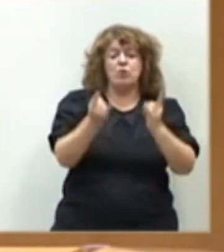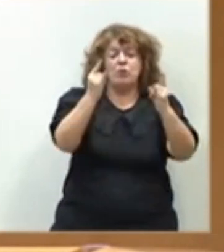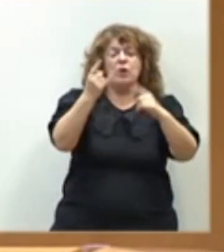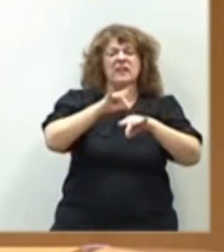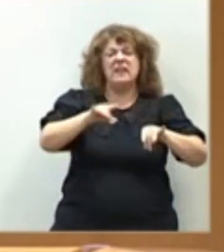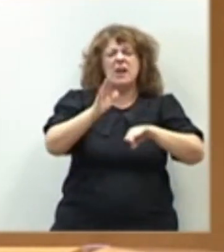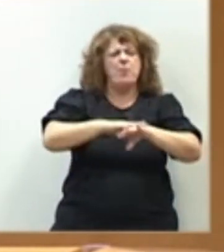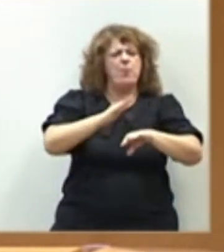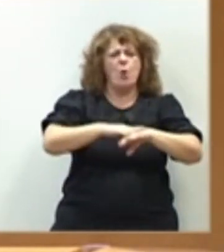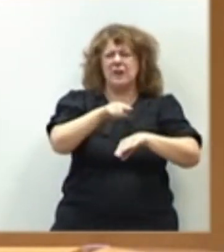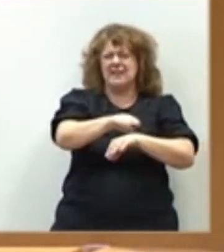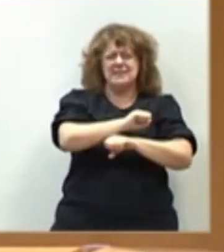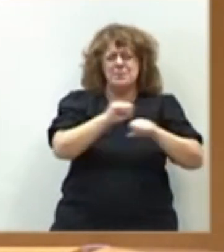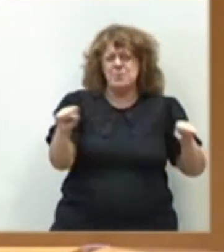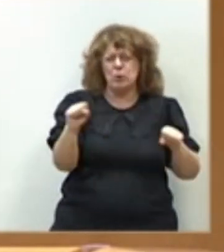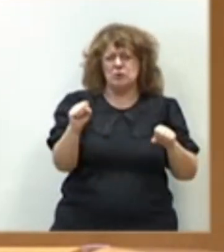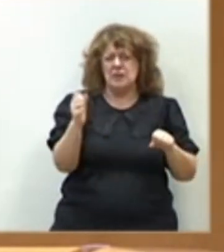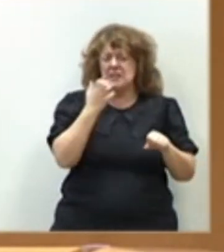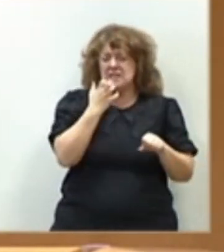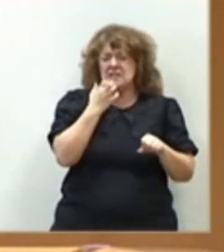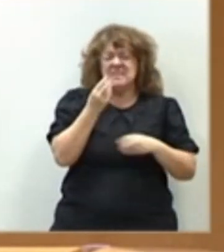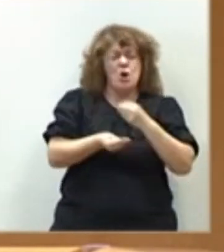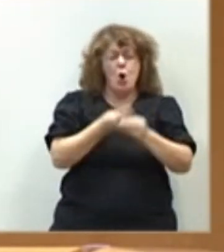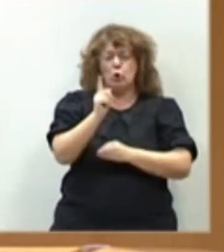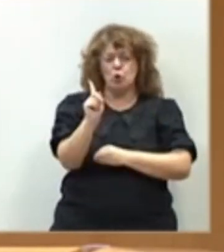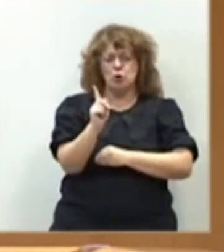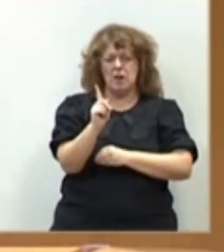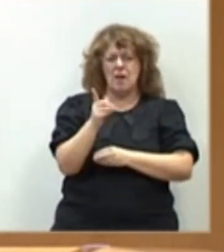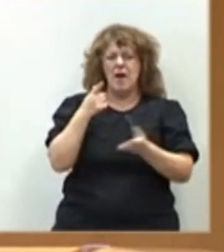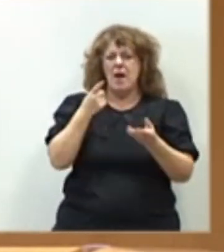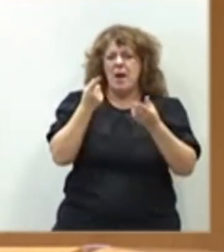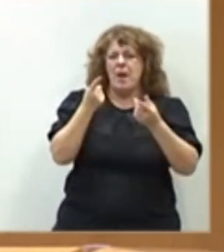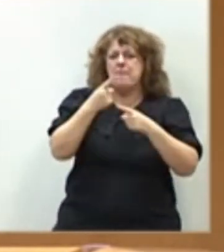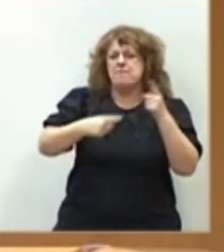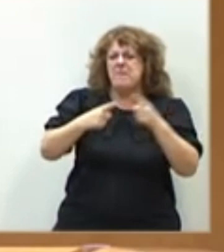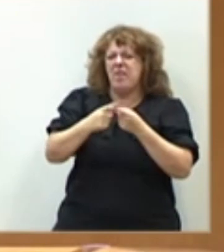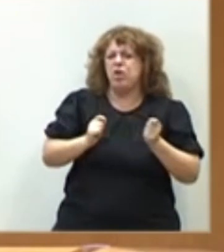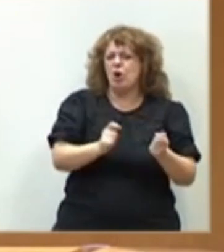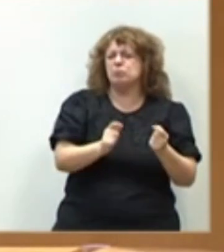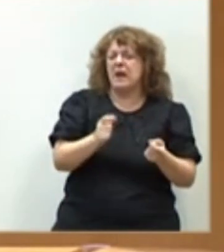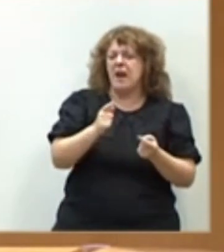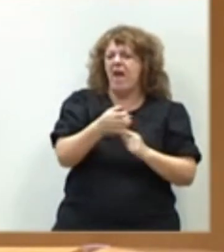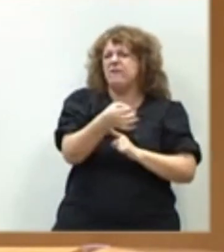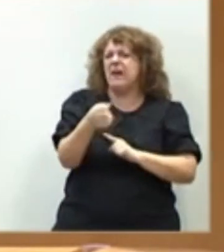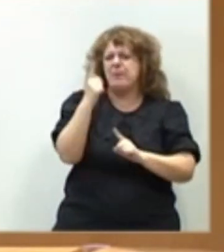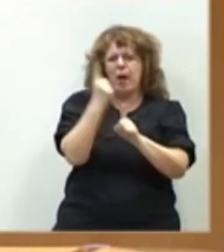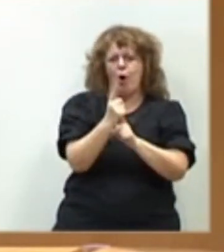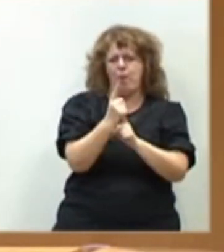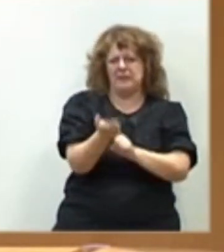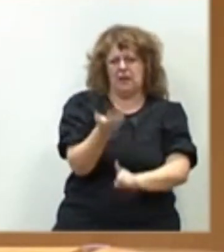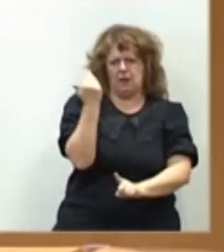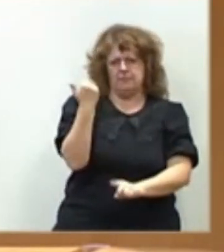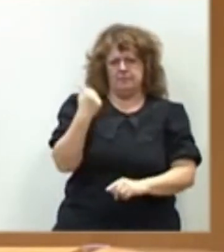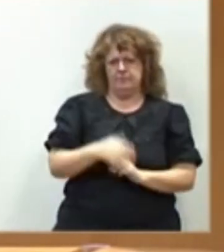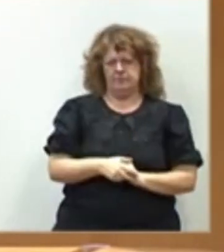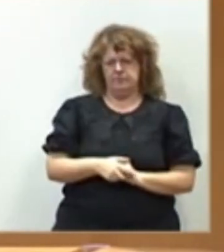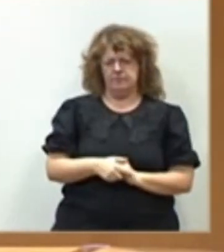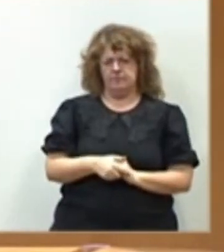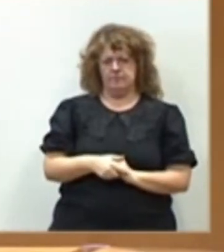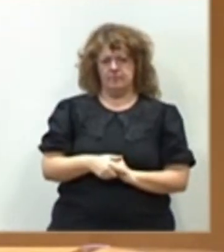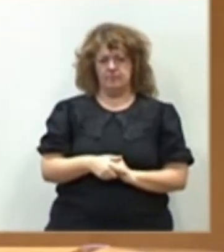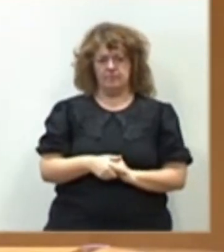absolutamente imposible si no se utilizan medios eficaces para combatirlas. Señor ministro, respecto de la